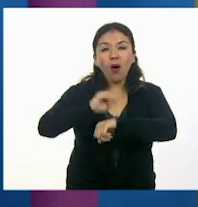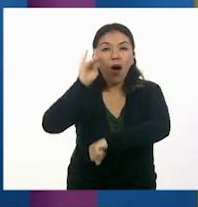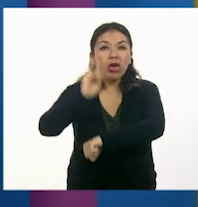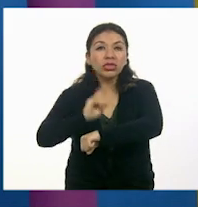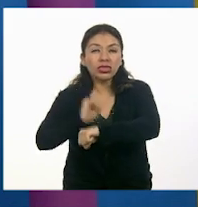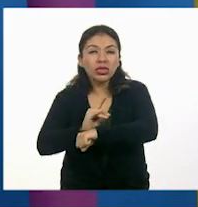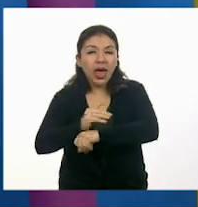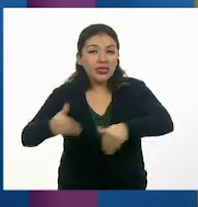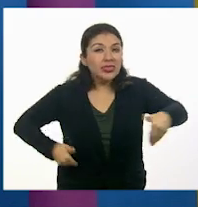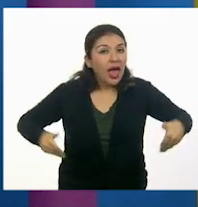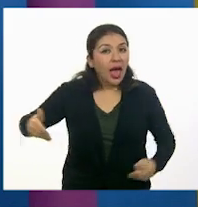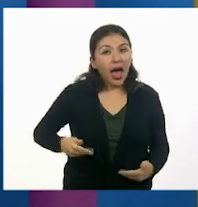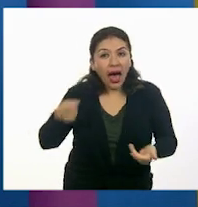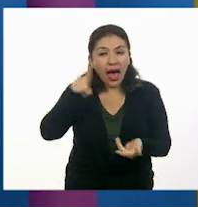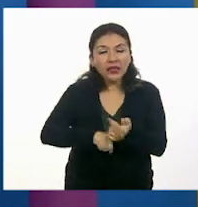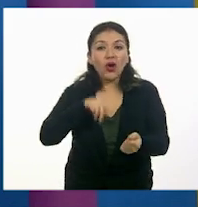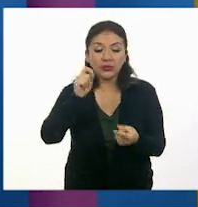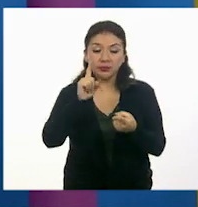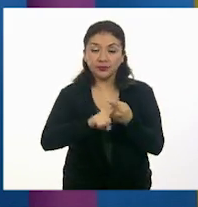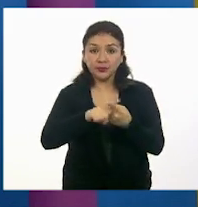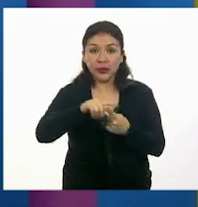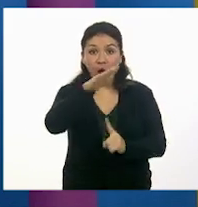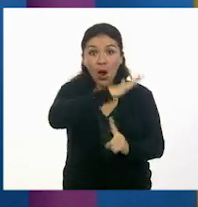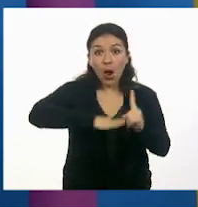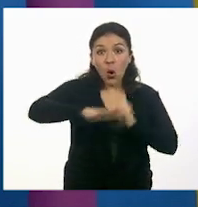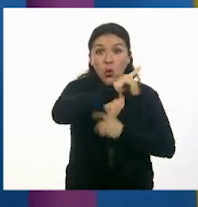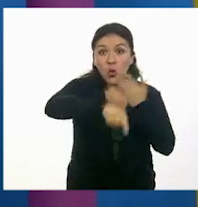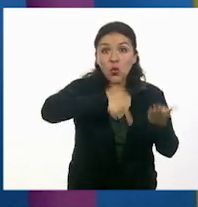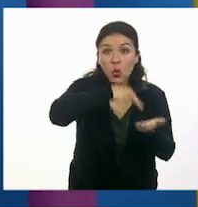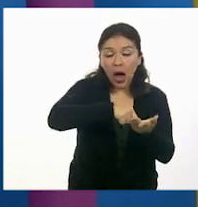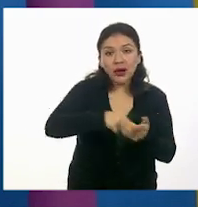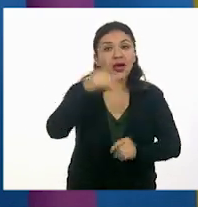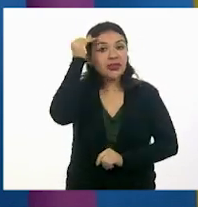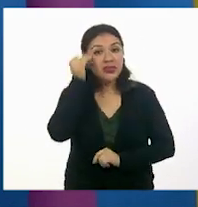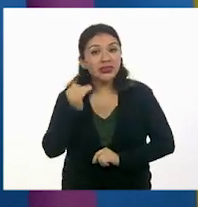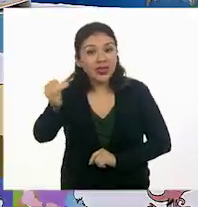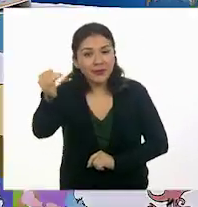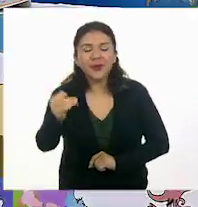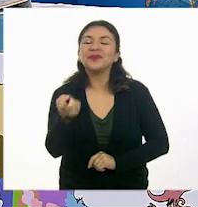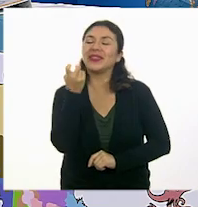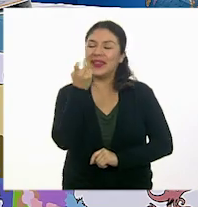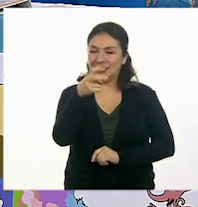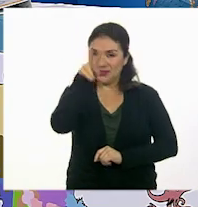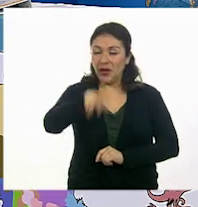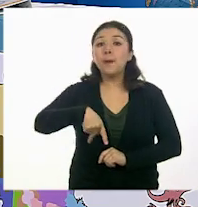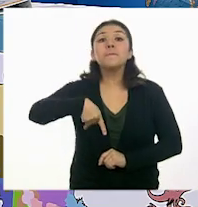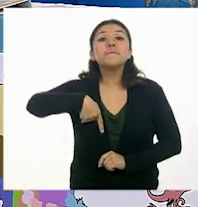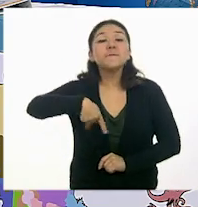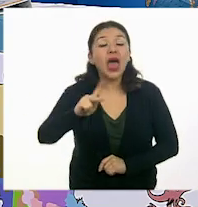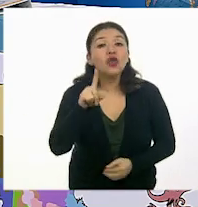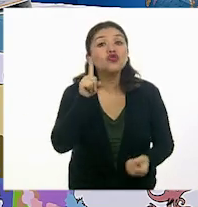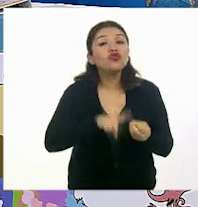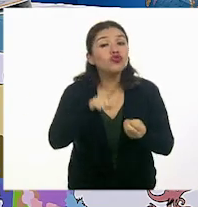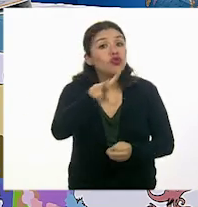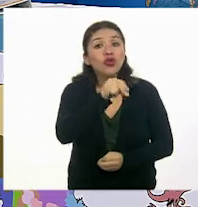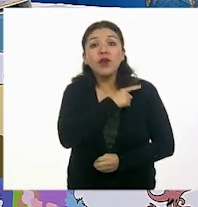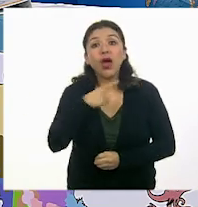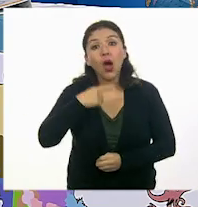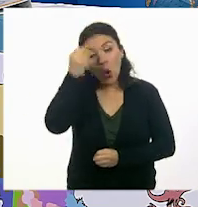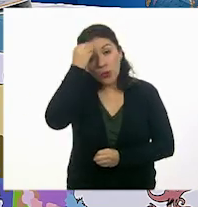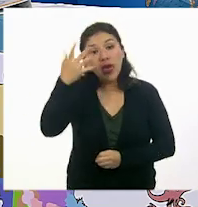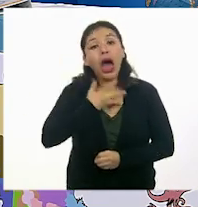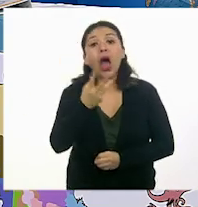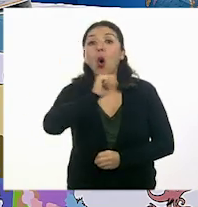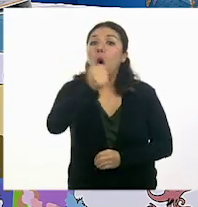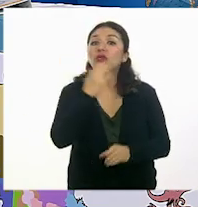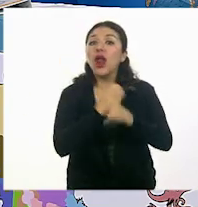y el teatro, que es el espacio y el tiempo. Exactamente, pero no debemos olvidar que tenemos un tercer